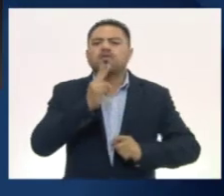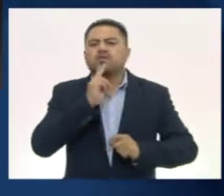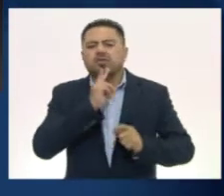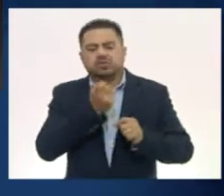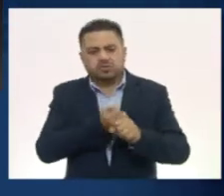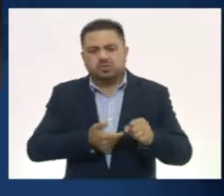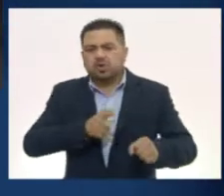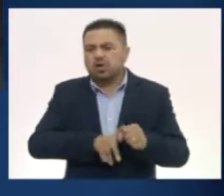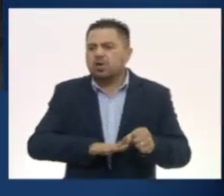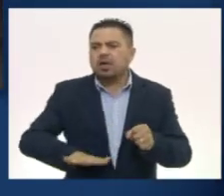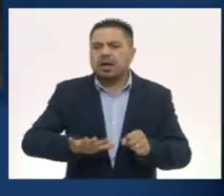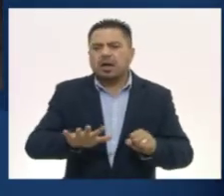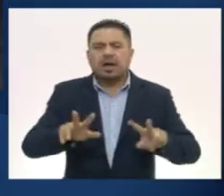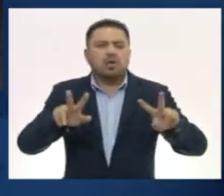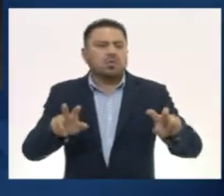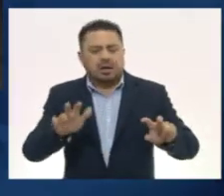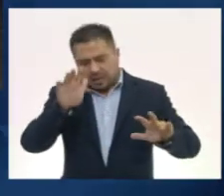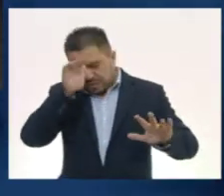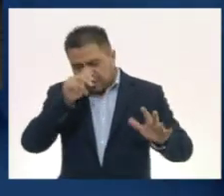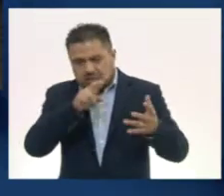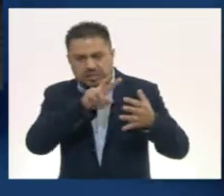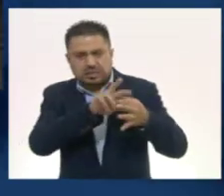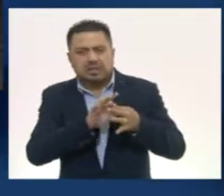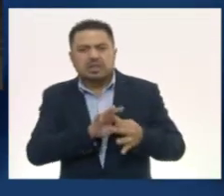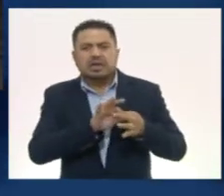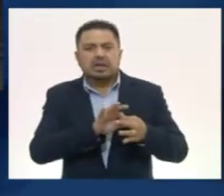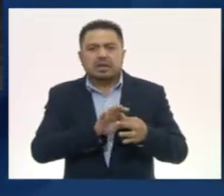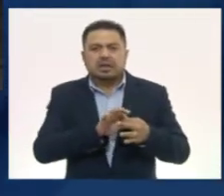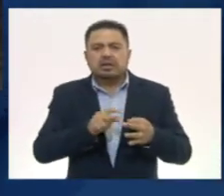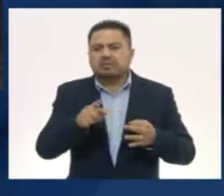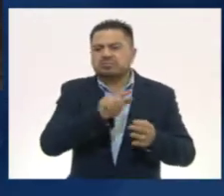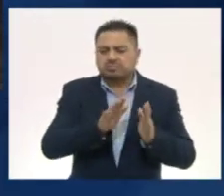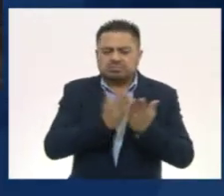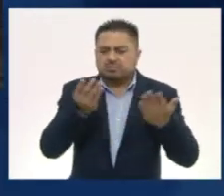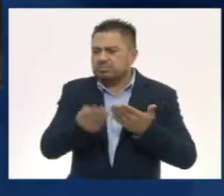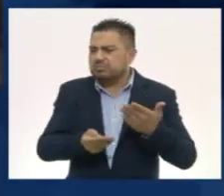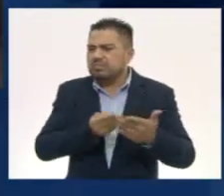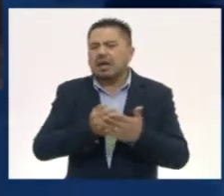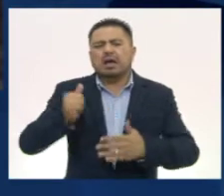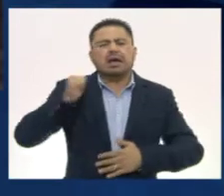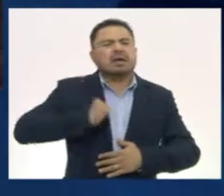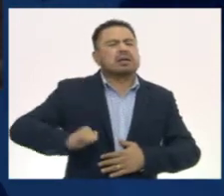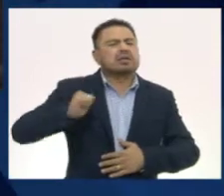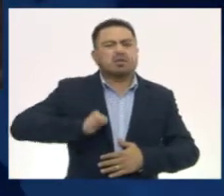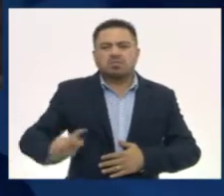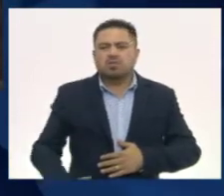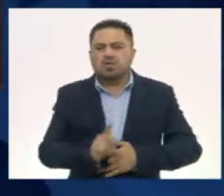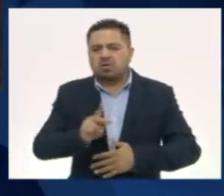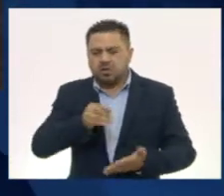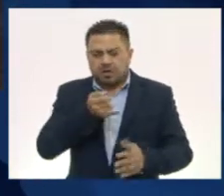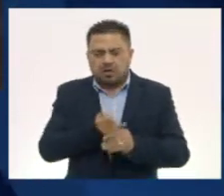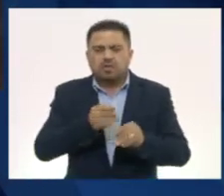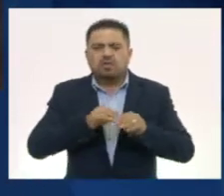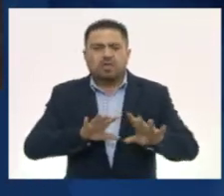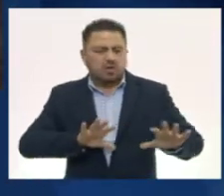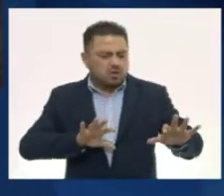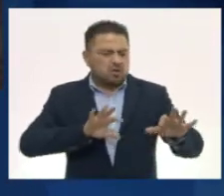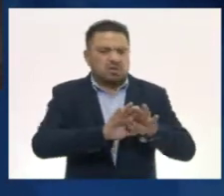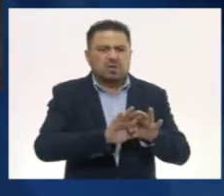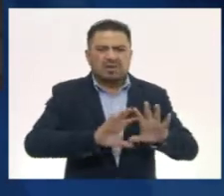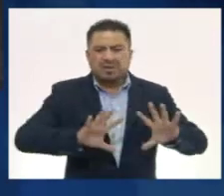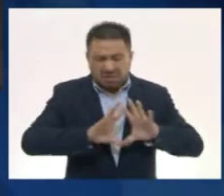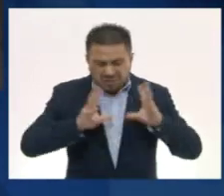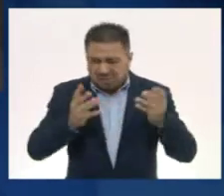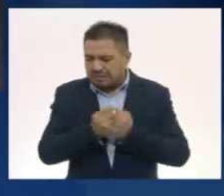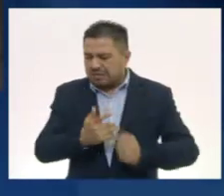social de acuerdo a su temática. En ellos se plasmaron los conocimientos de los antiguos pueblos. Su contenido obedece a múltiples temas